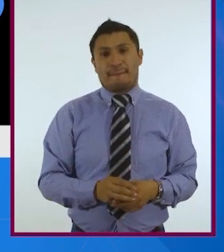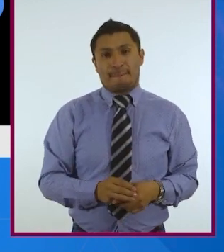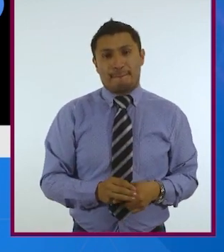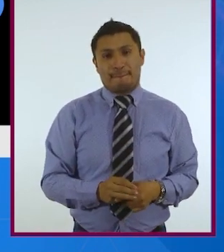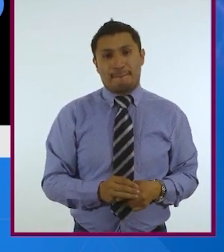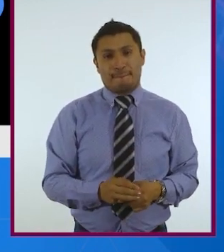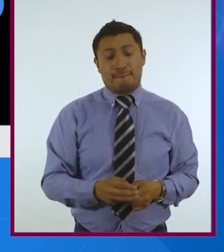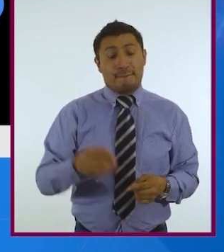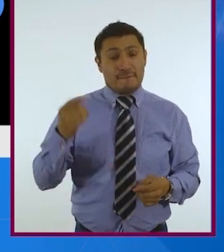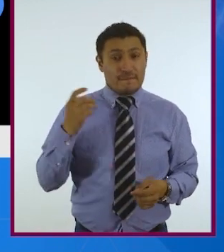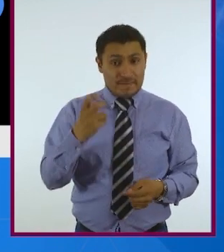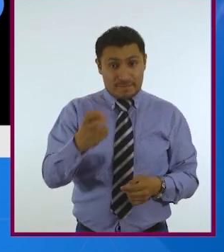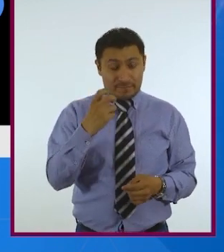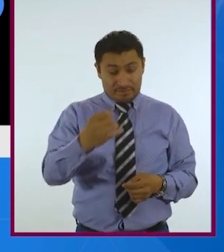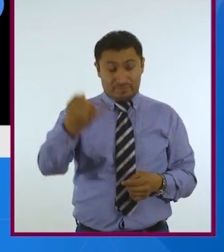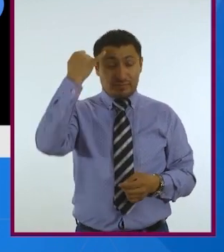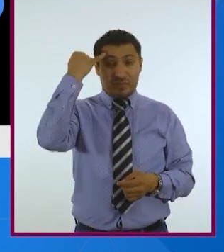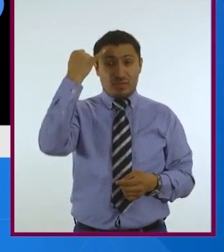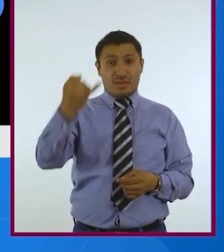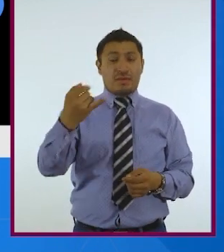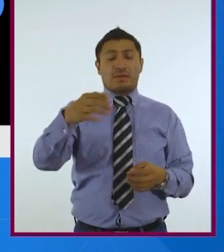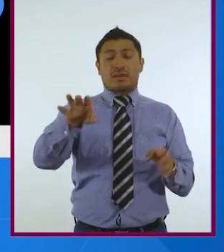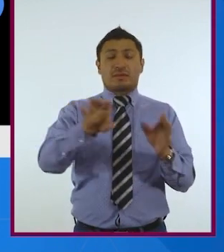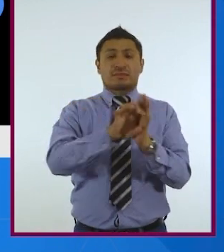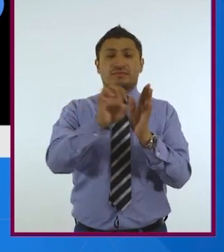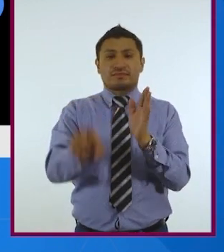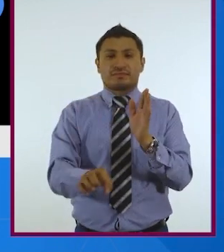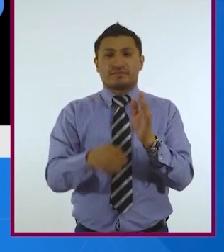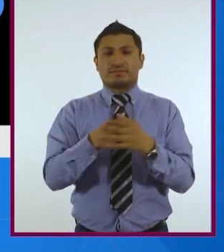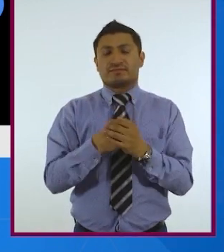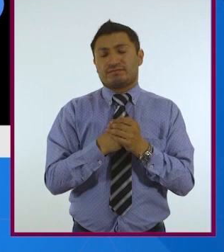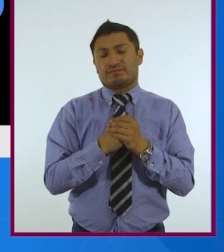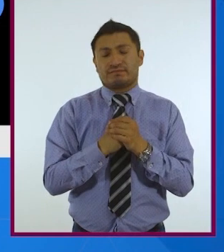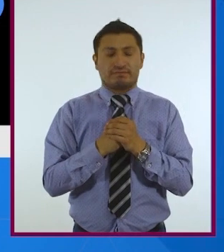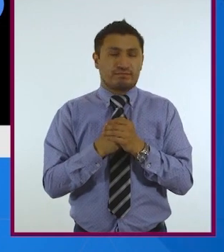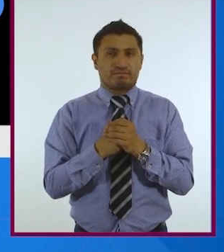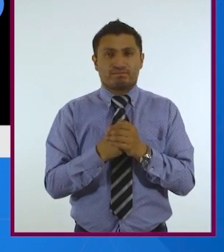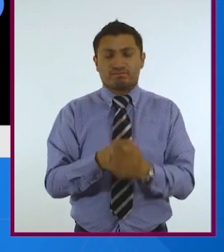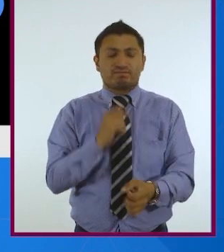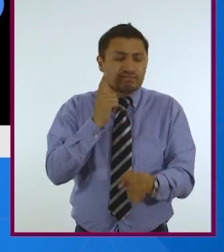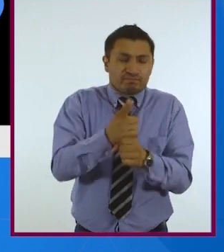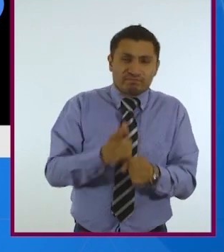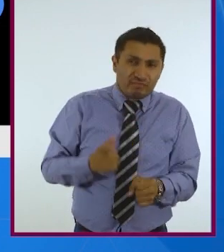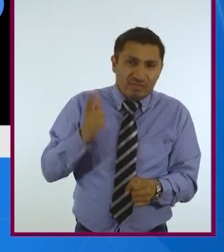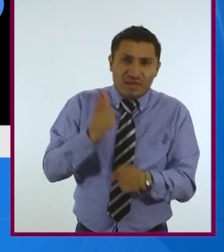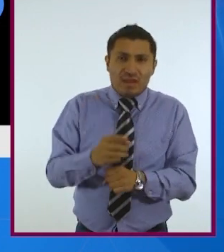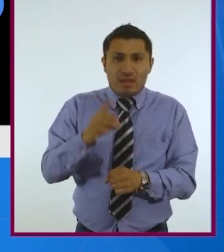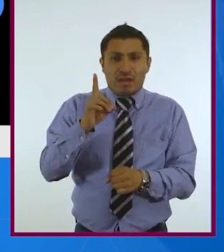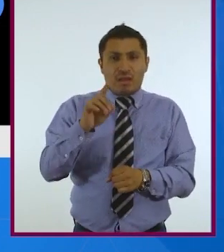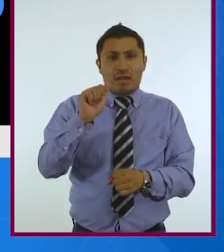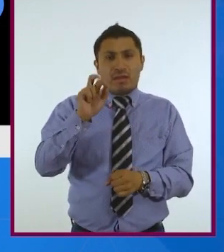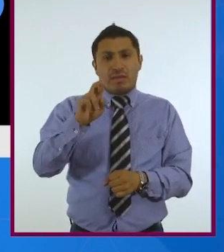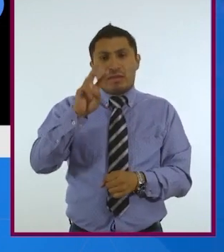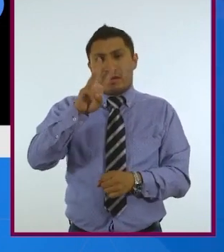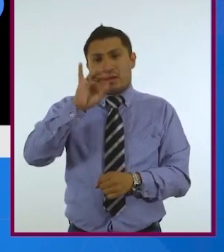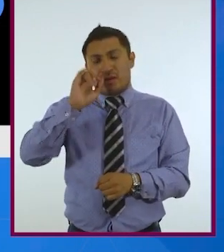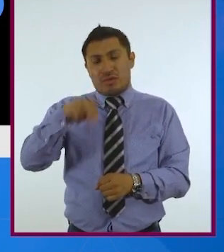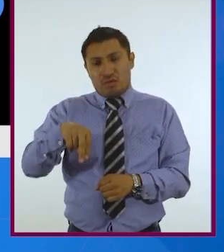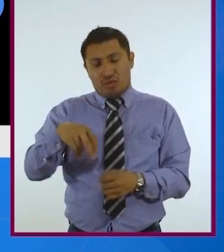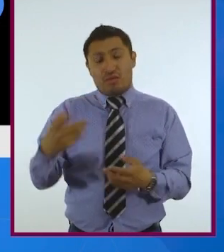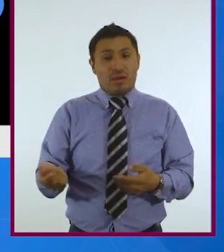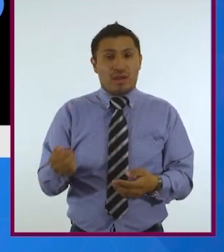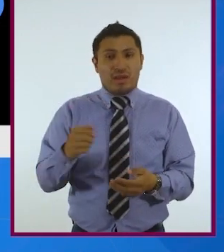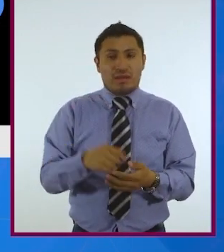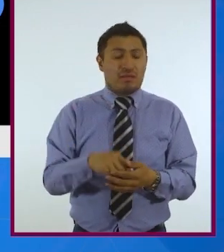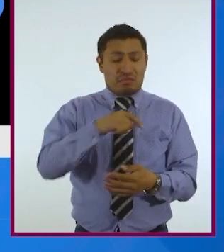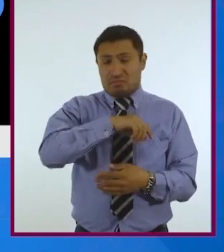la vida. Desde ese punto de vista, digamos, los hallazgos desde Darwin hasta de